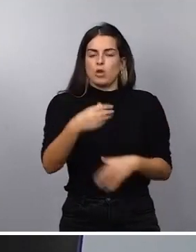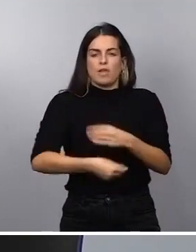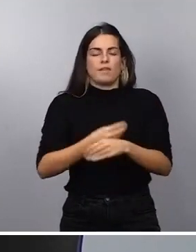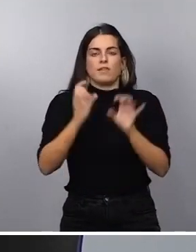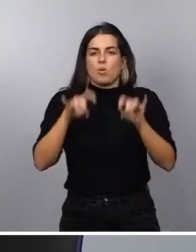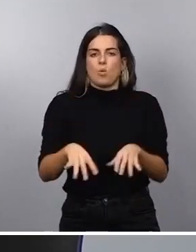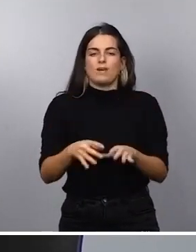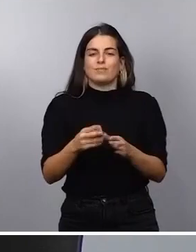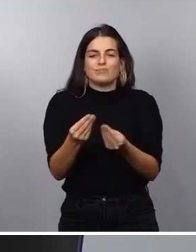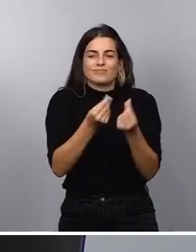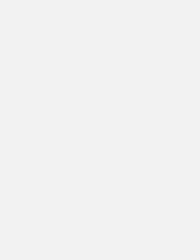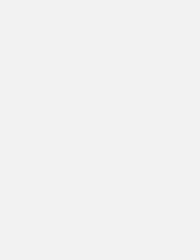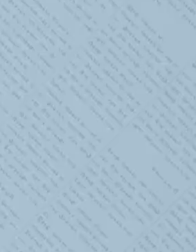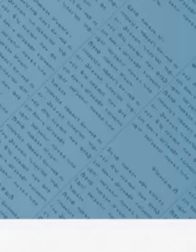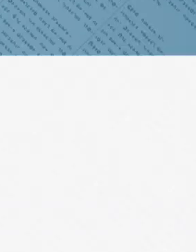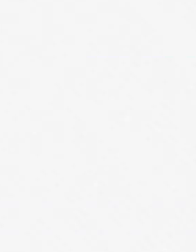gran polémica artificial.